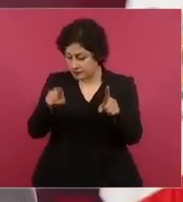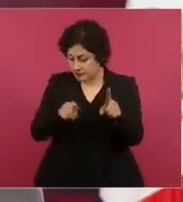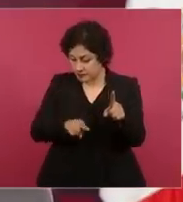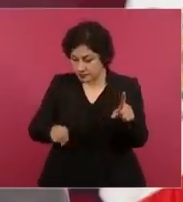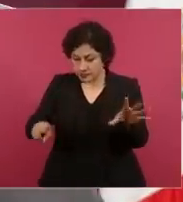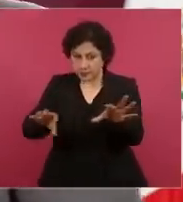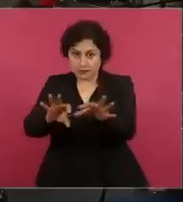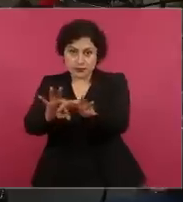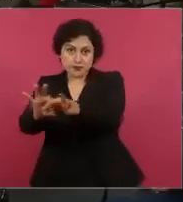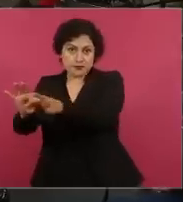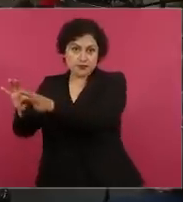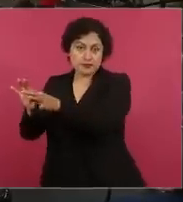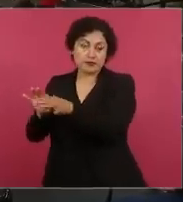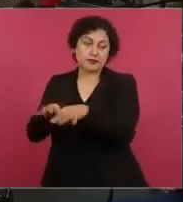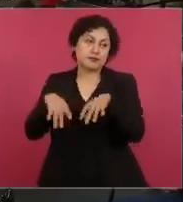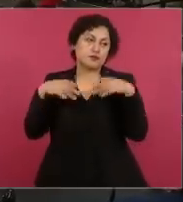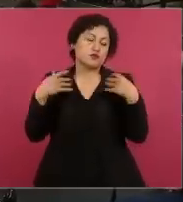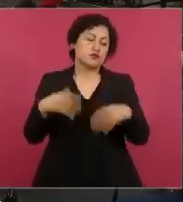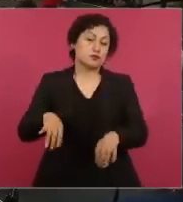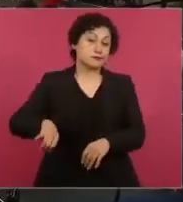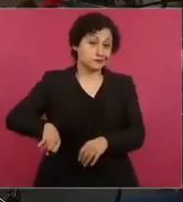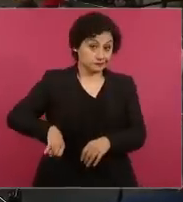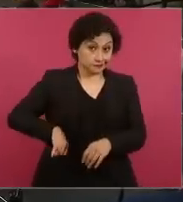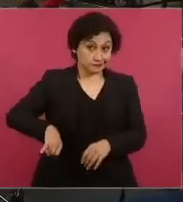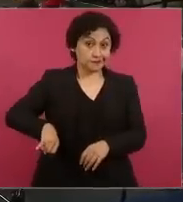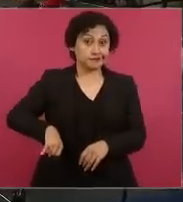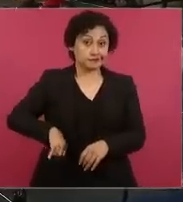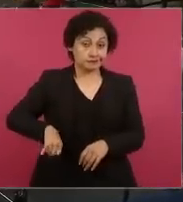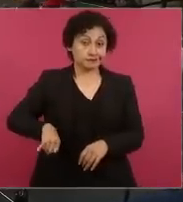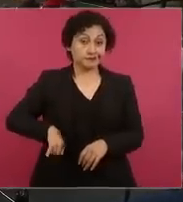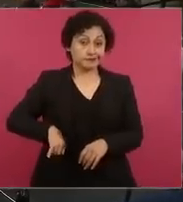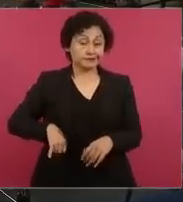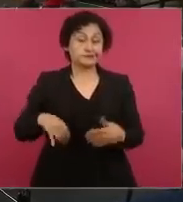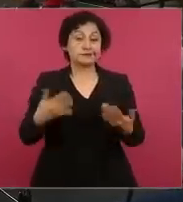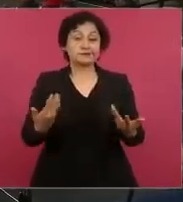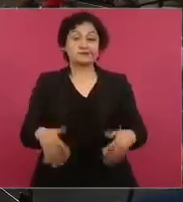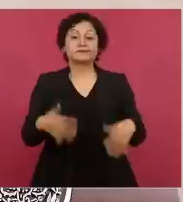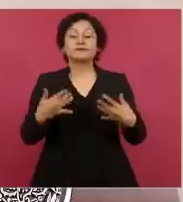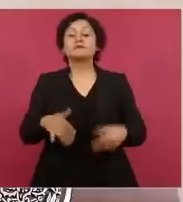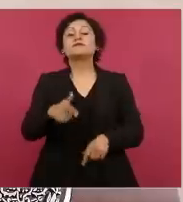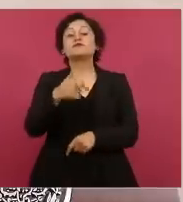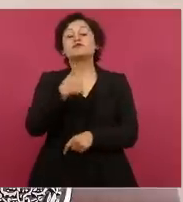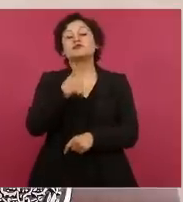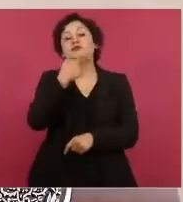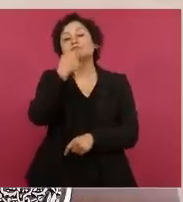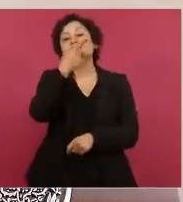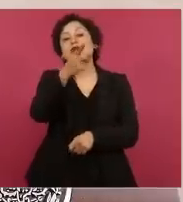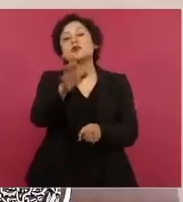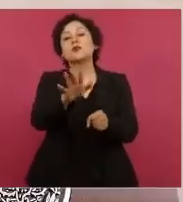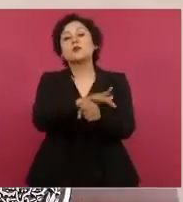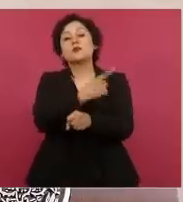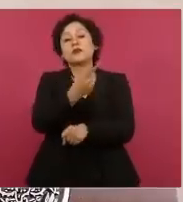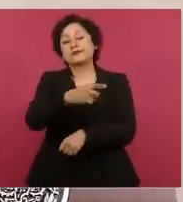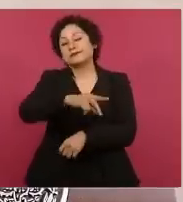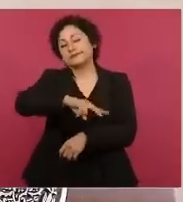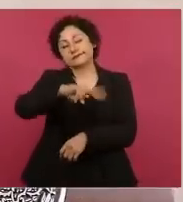en estos procesos de transformación